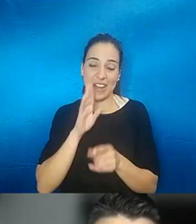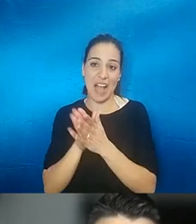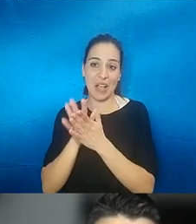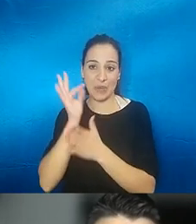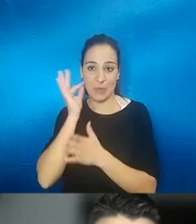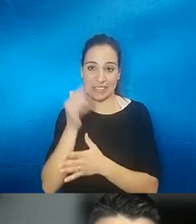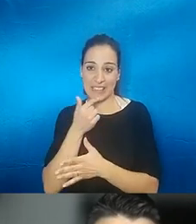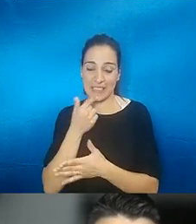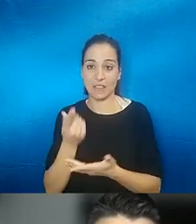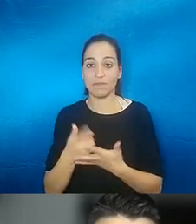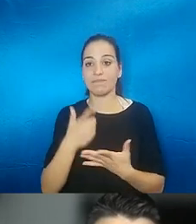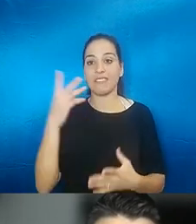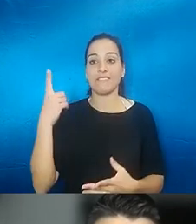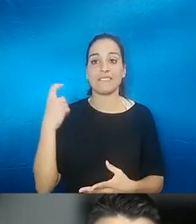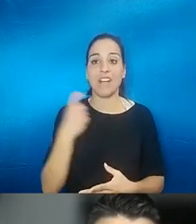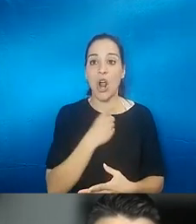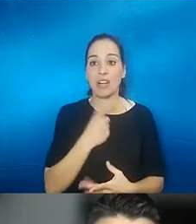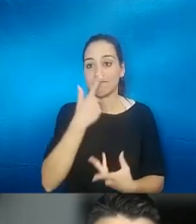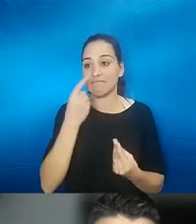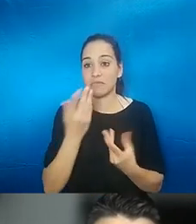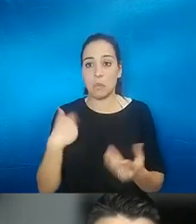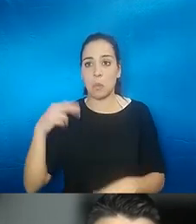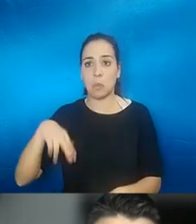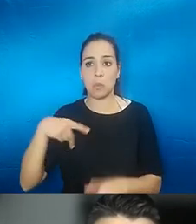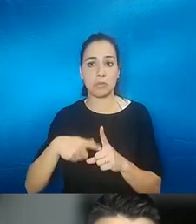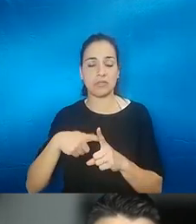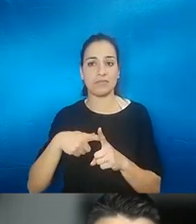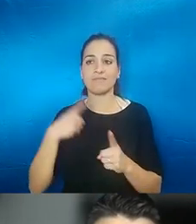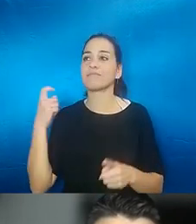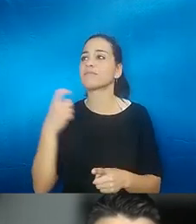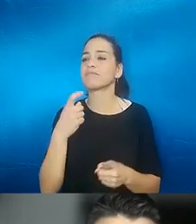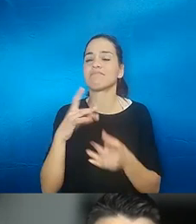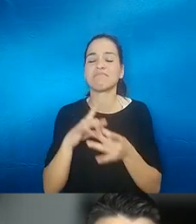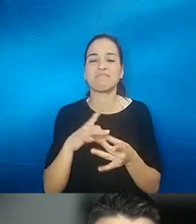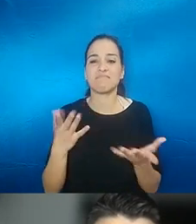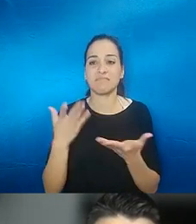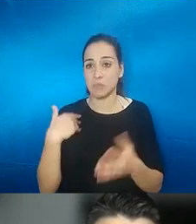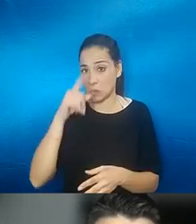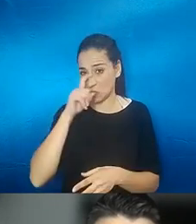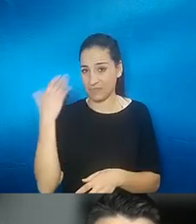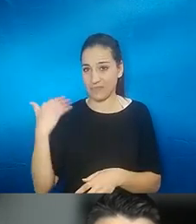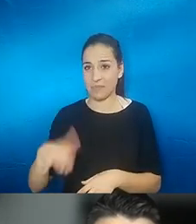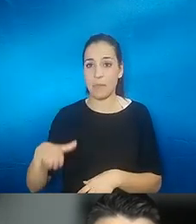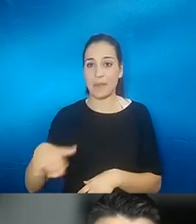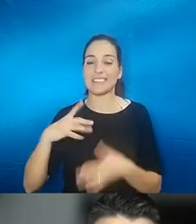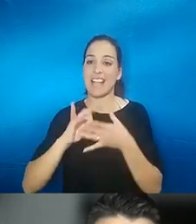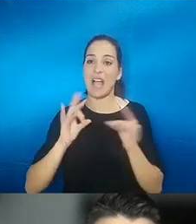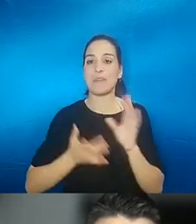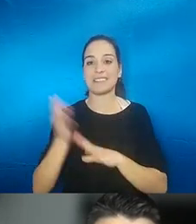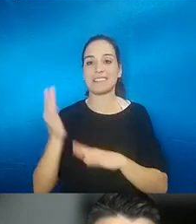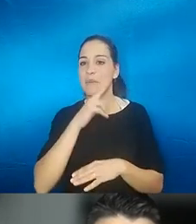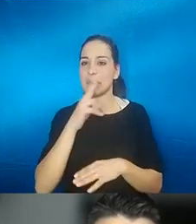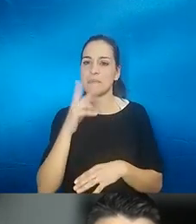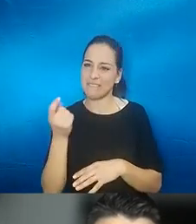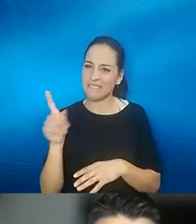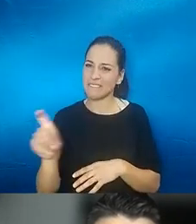oler a colonia no uso colonia nunca porque recuerdo además que de pequeña una vez saliendo con mis amigas me dijo mi madre ponte esta